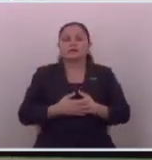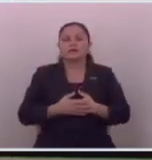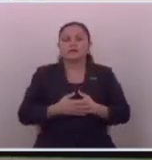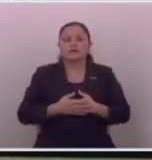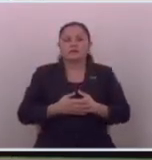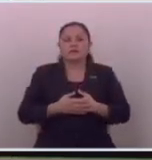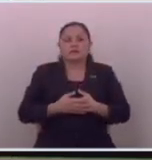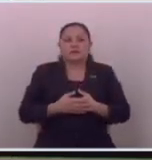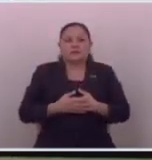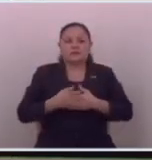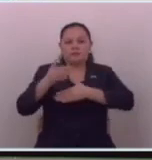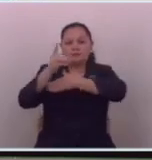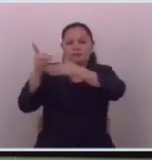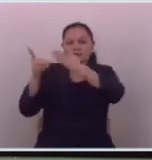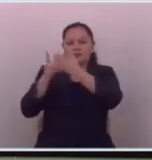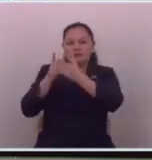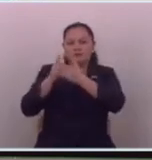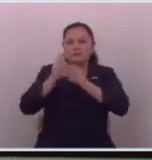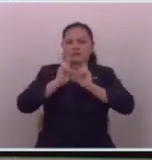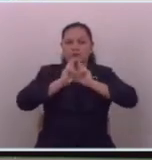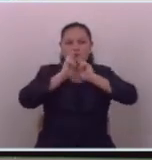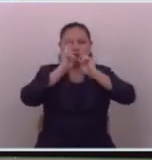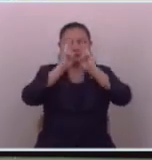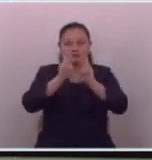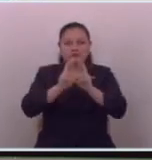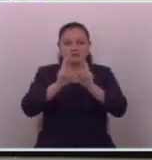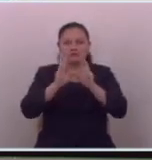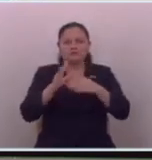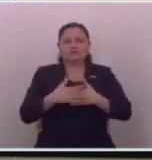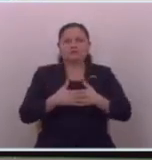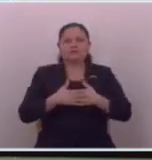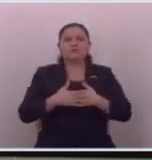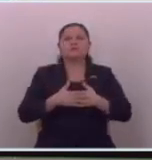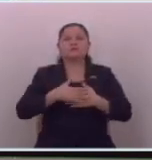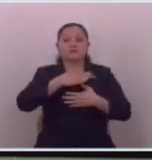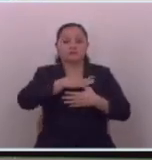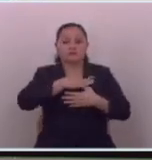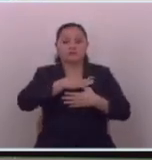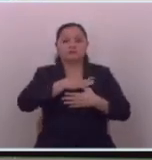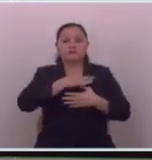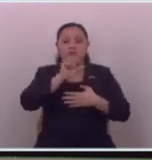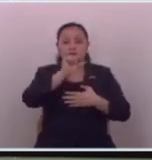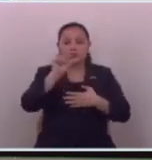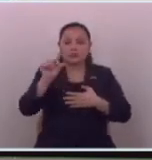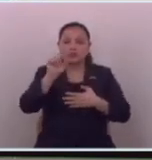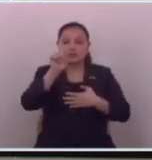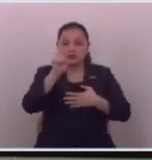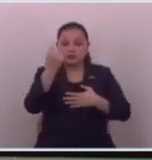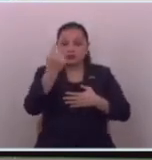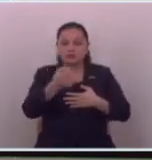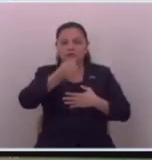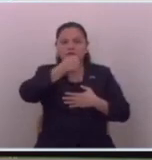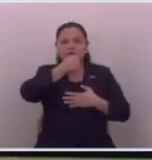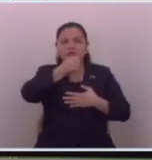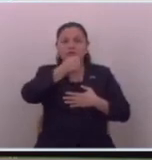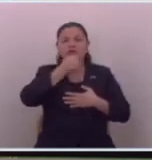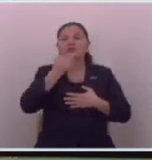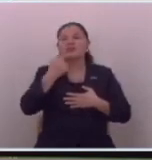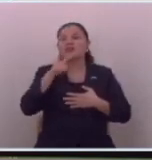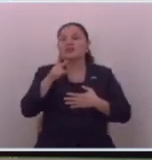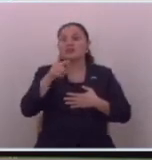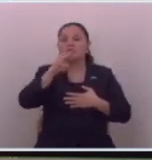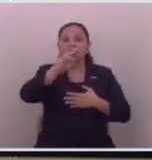y una diputada le respondió ya tengo el nombre de uno y es